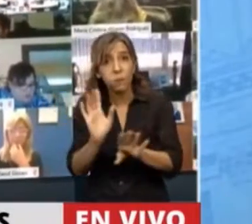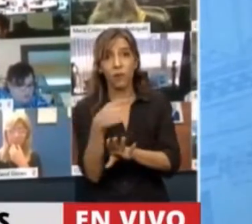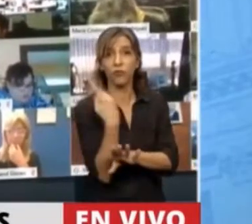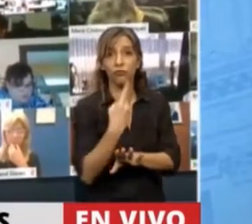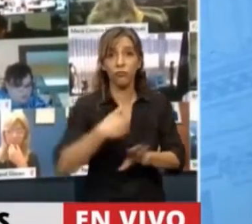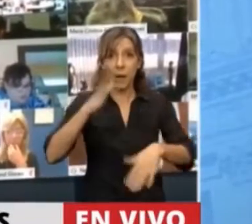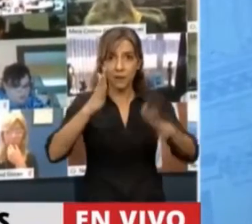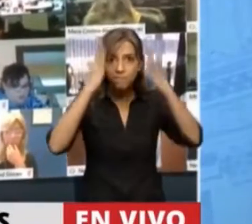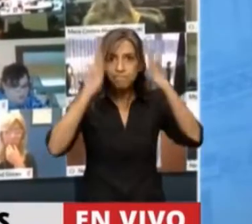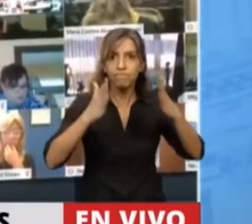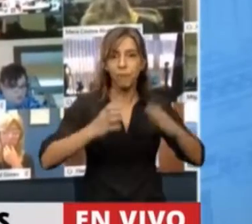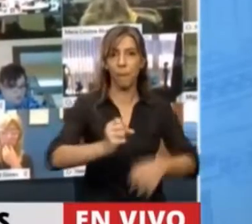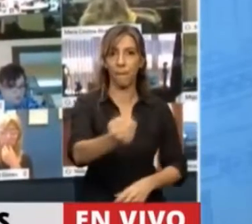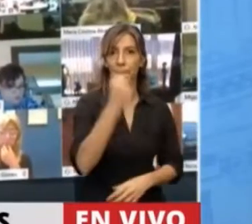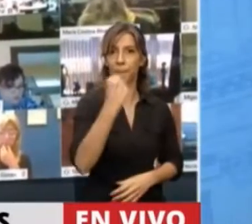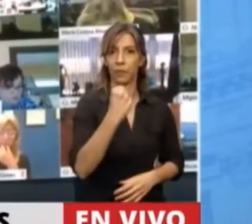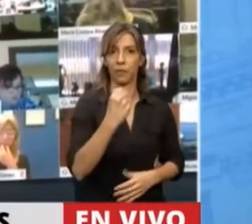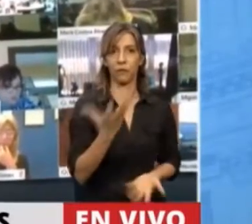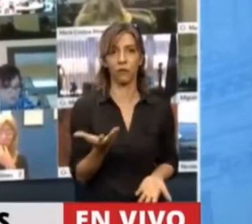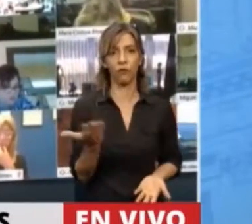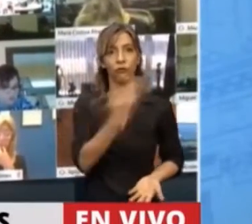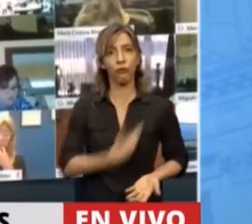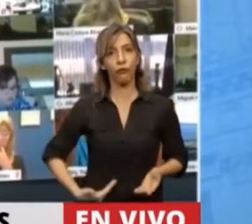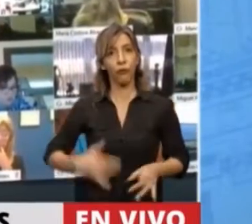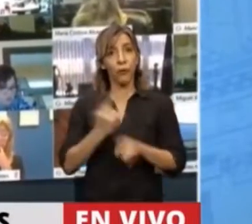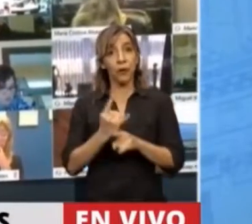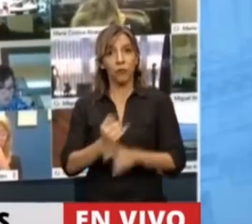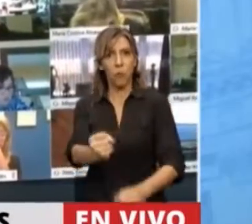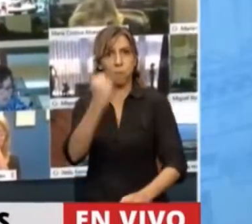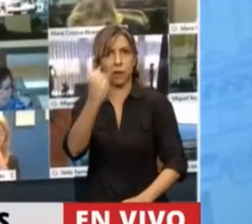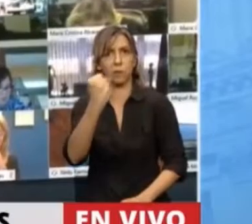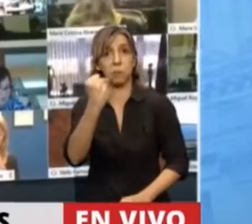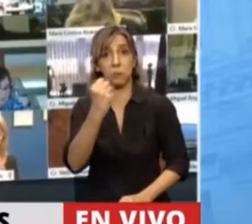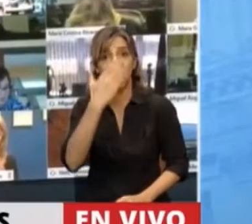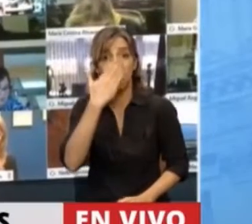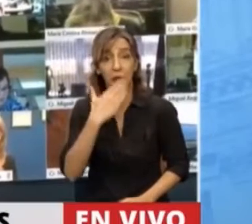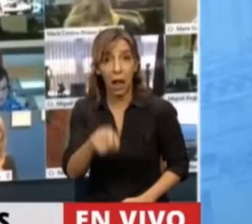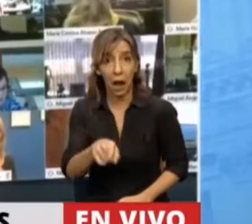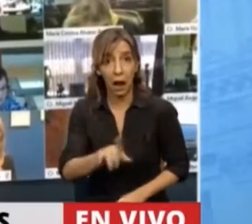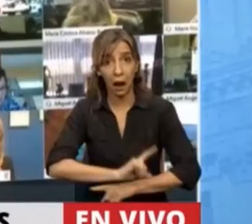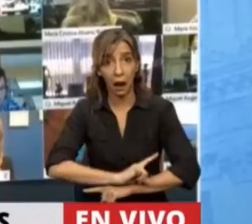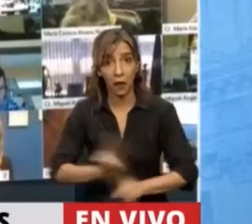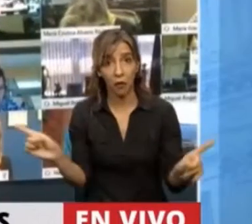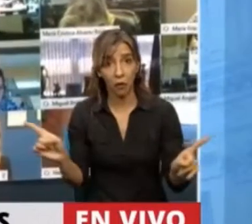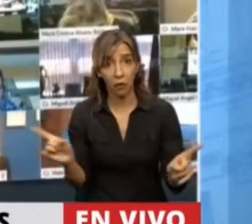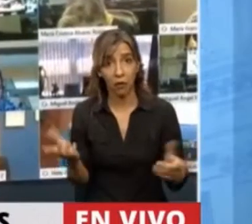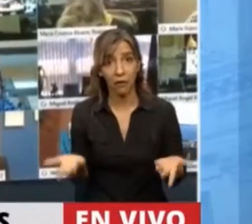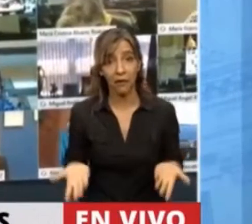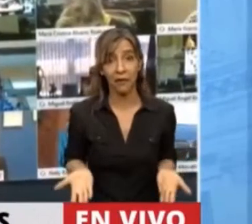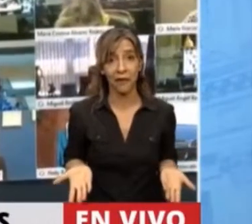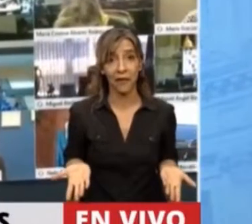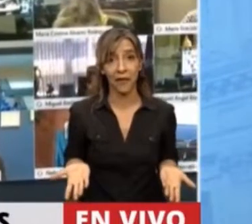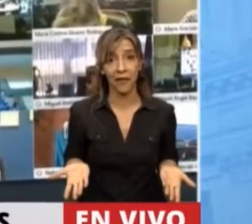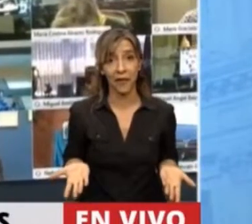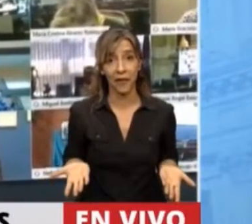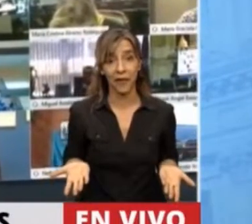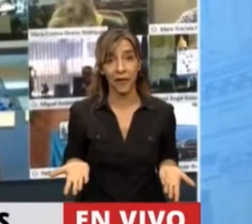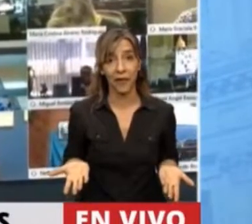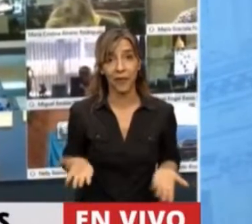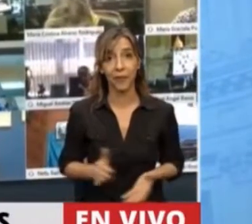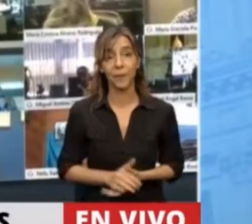soberanía monetaria parece que la dejaron en las puertas de la Casa Rosada. Y además, Presidente, digo,